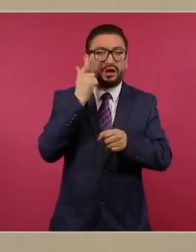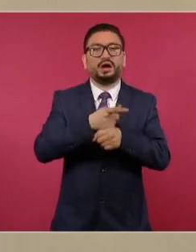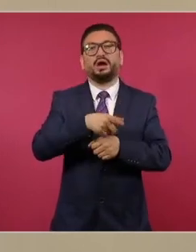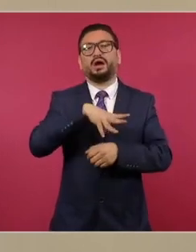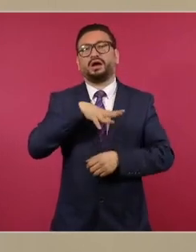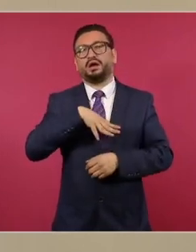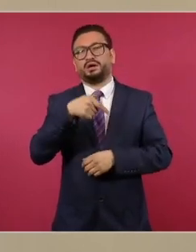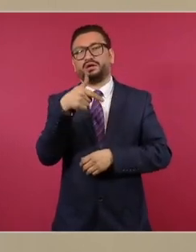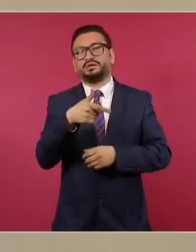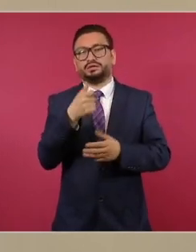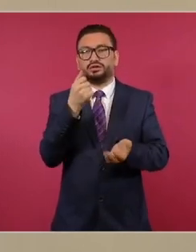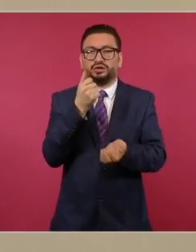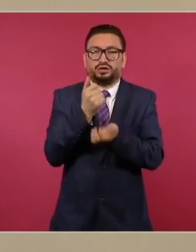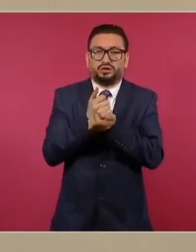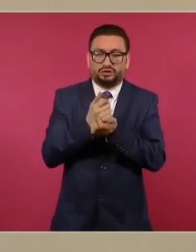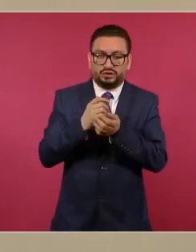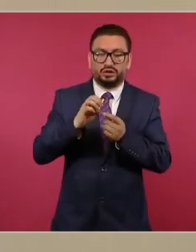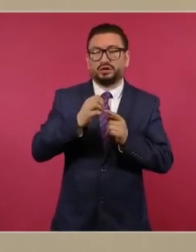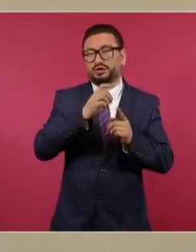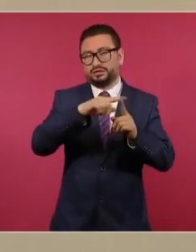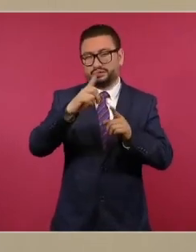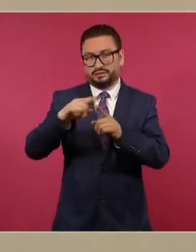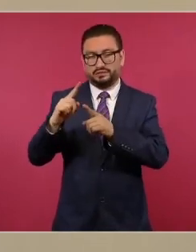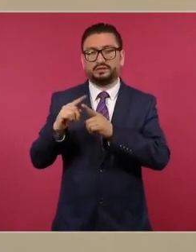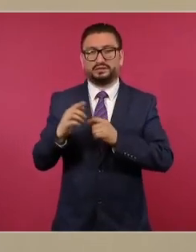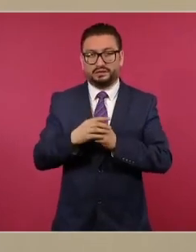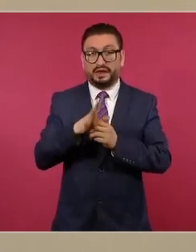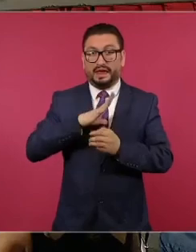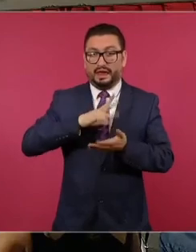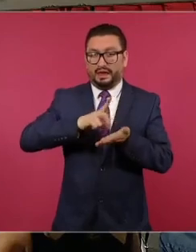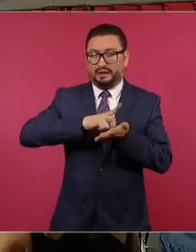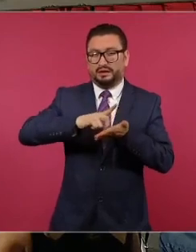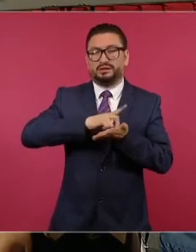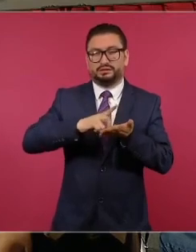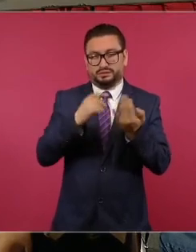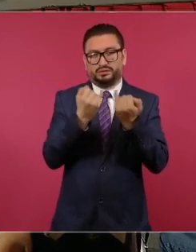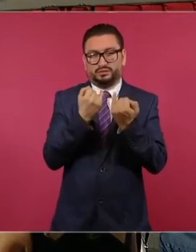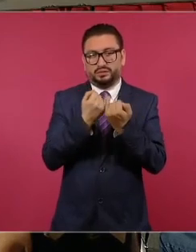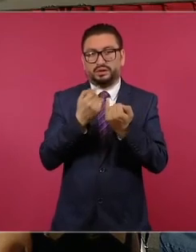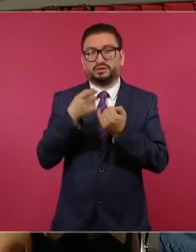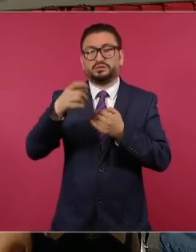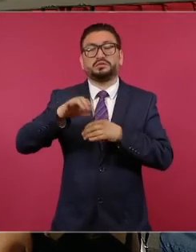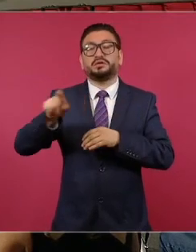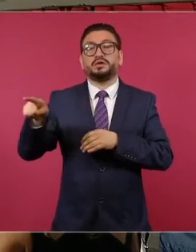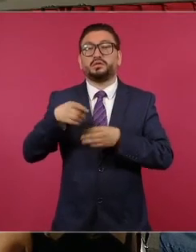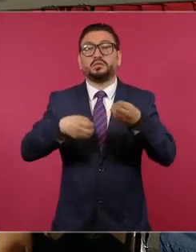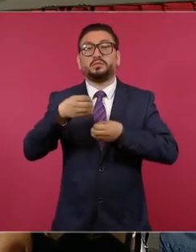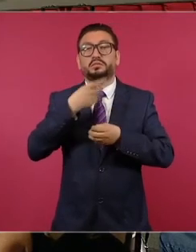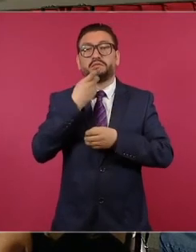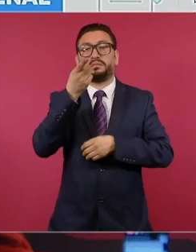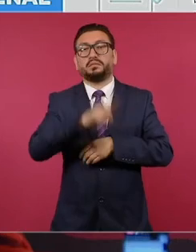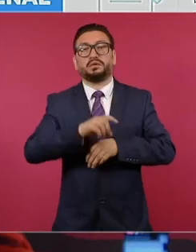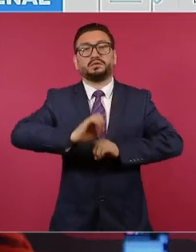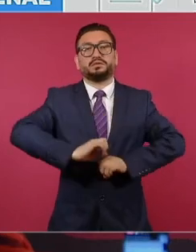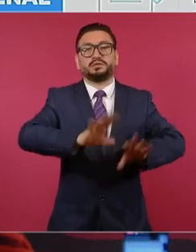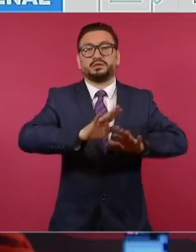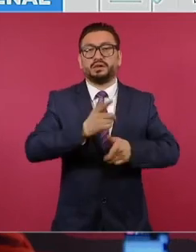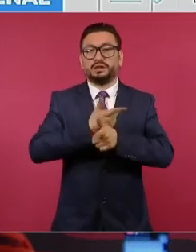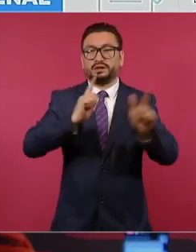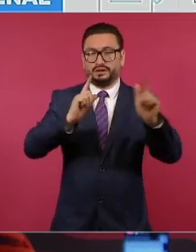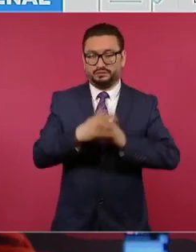armas, cartuchos y también drogas. Y por ello se ordenó su libertad. El juez